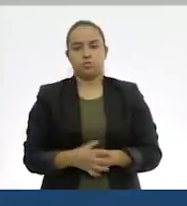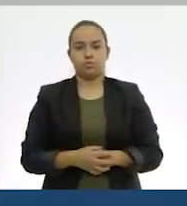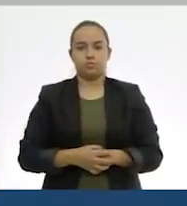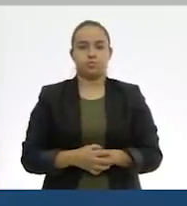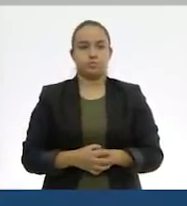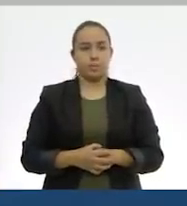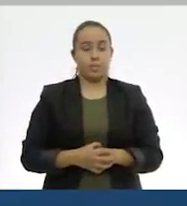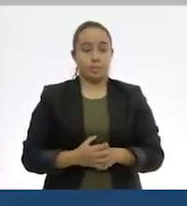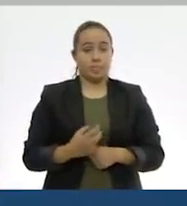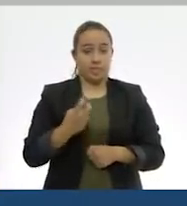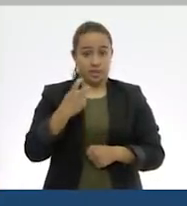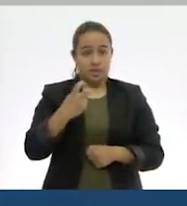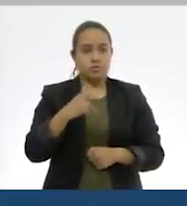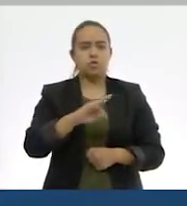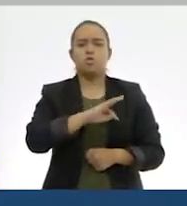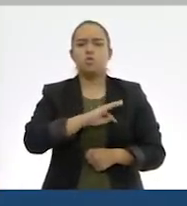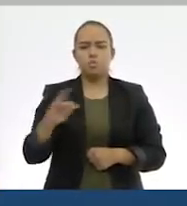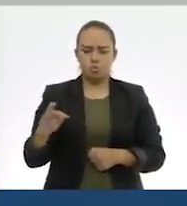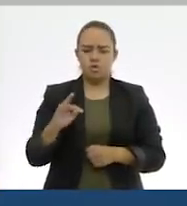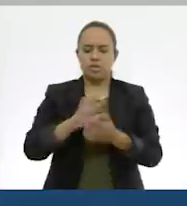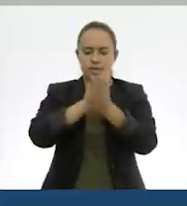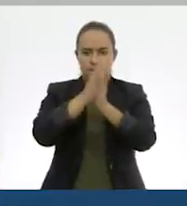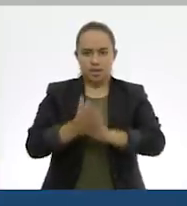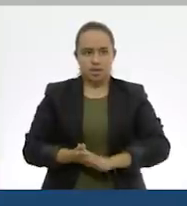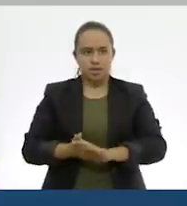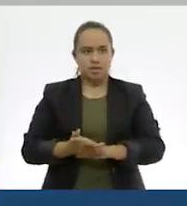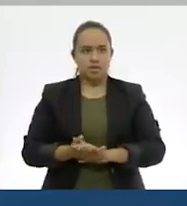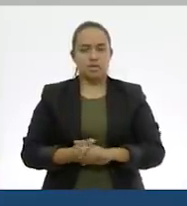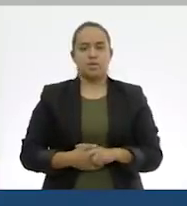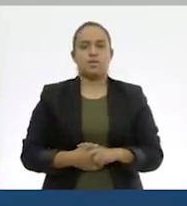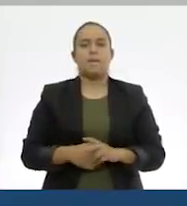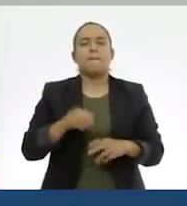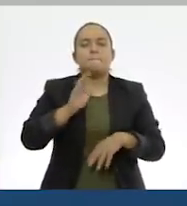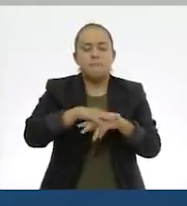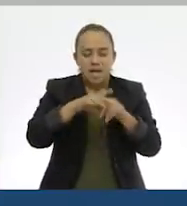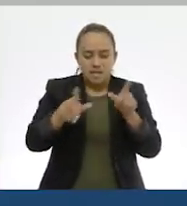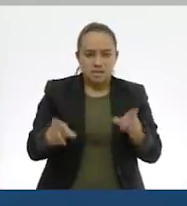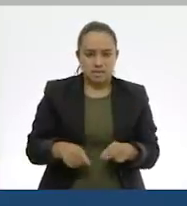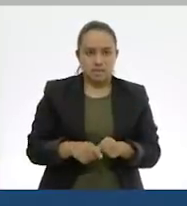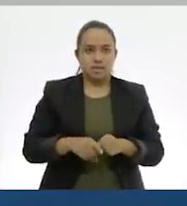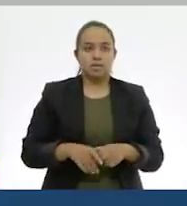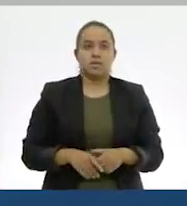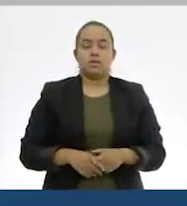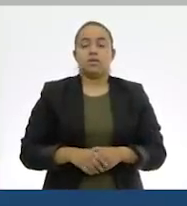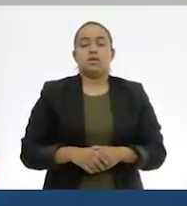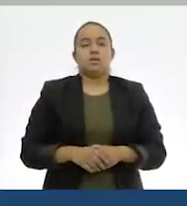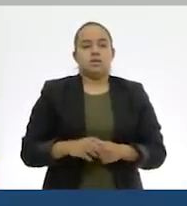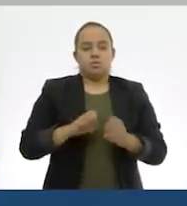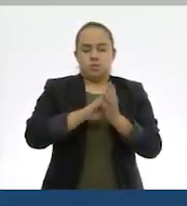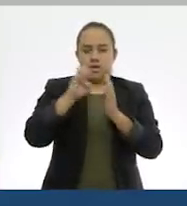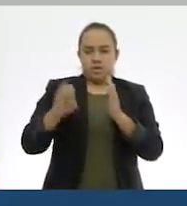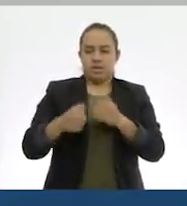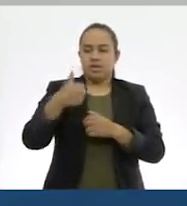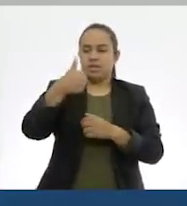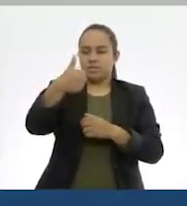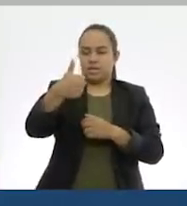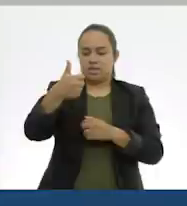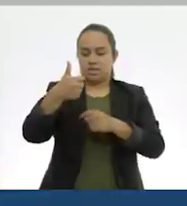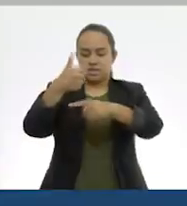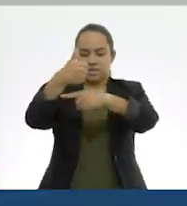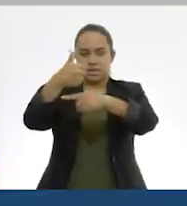Entonces de esta manera podemos sacar también una fracción equivalente. Más pequeña. Ajá. Sí. Si yo multiplico seis